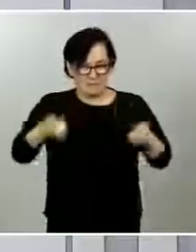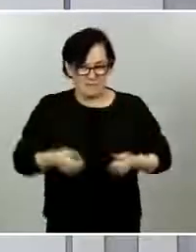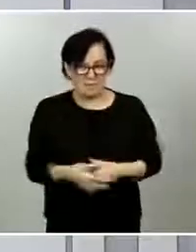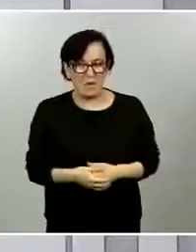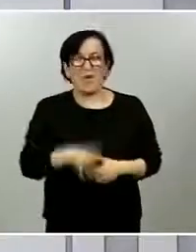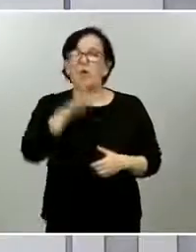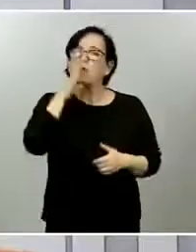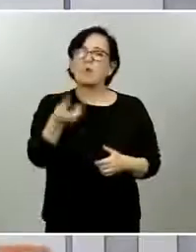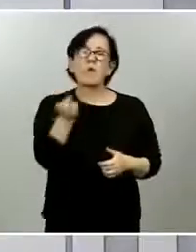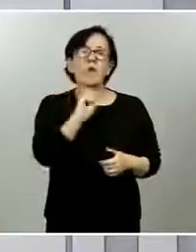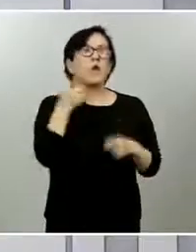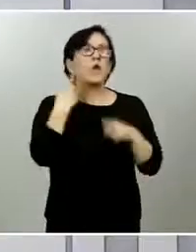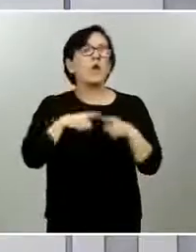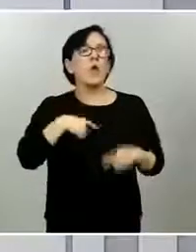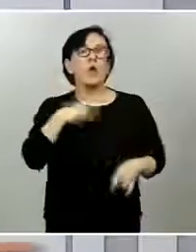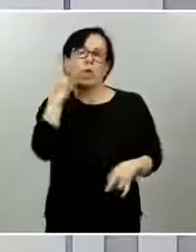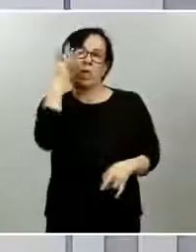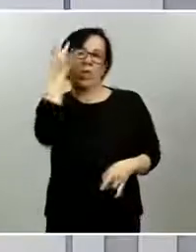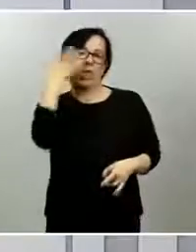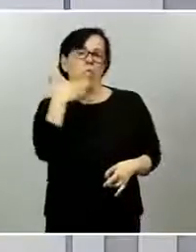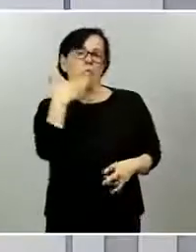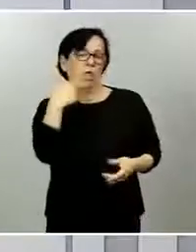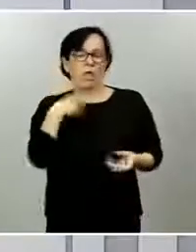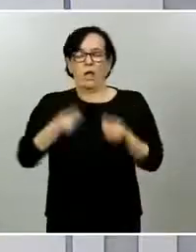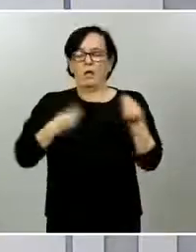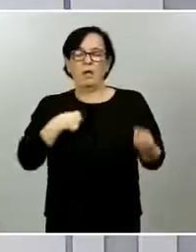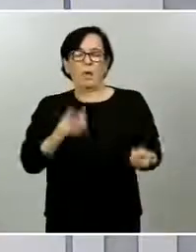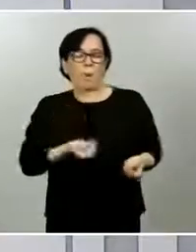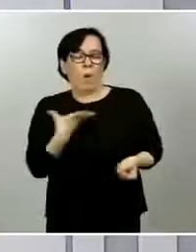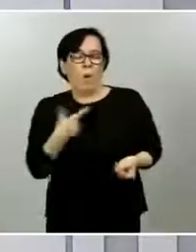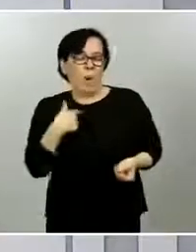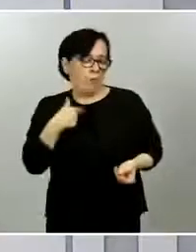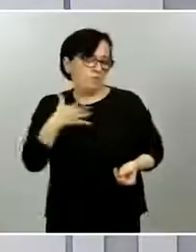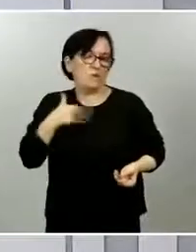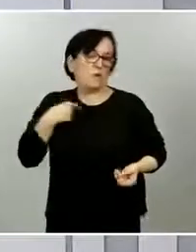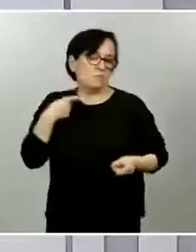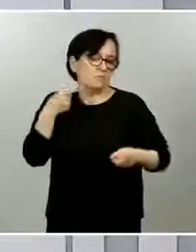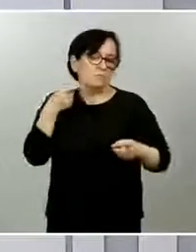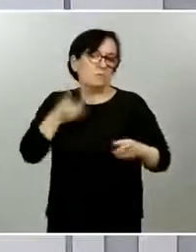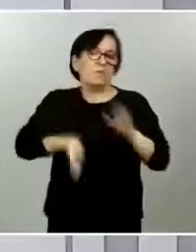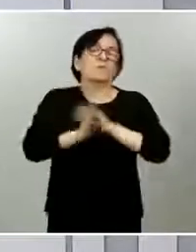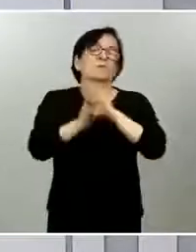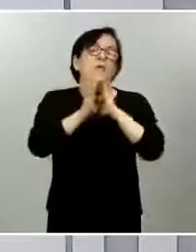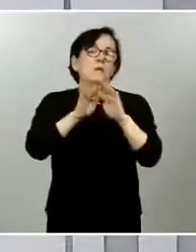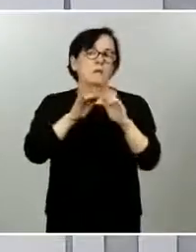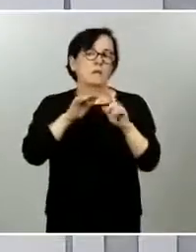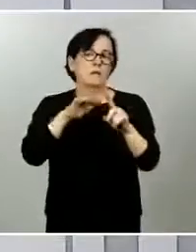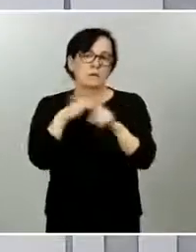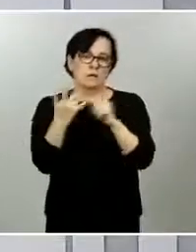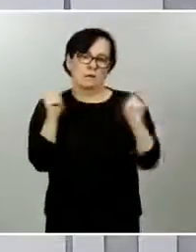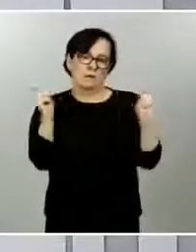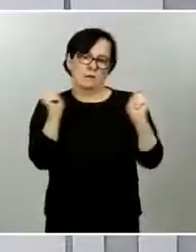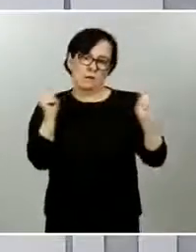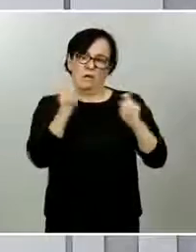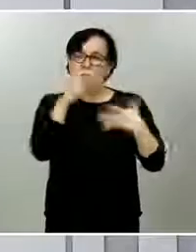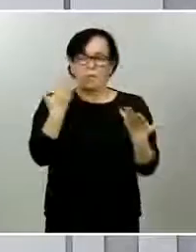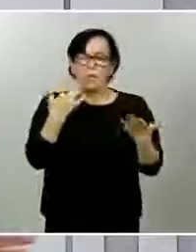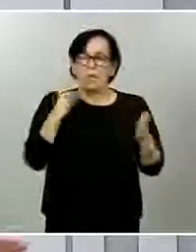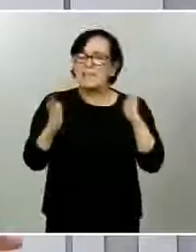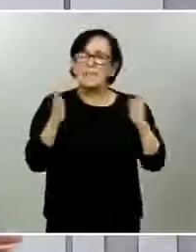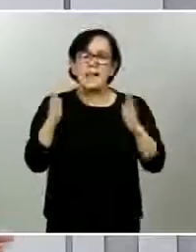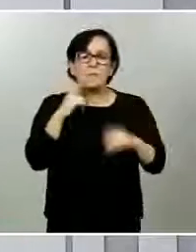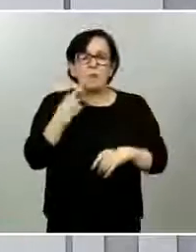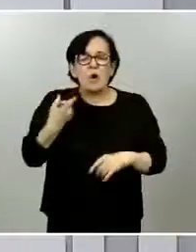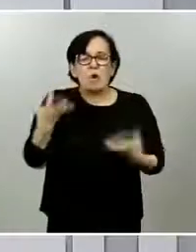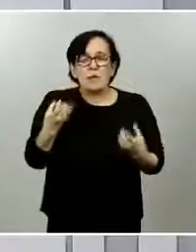para hacer el ejercicio de la restricción de esos derechos y libertades de los ciudadanos como he comentado al principio por eso no es un